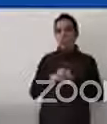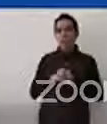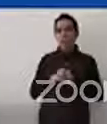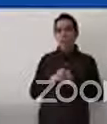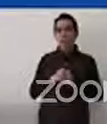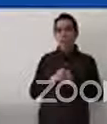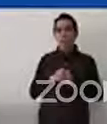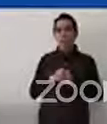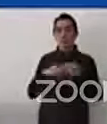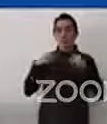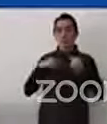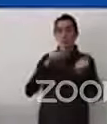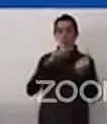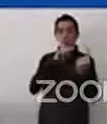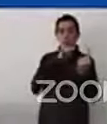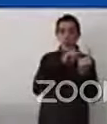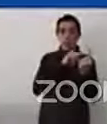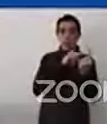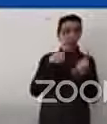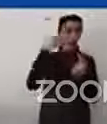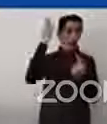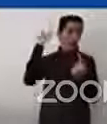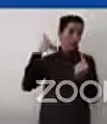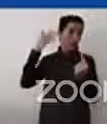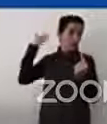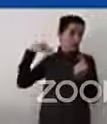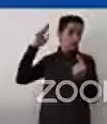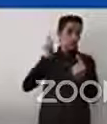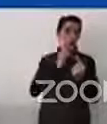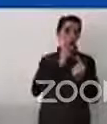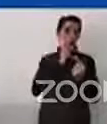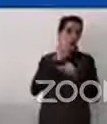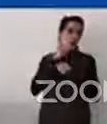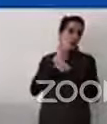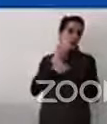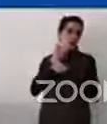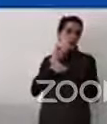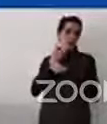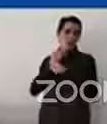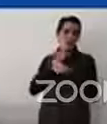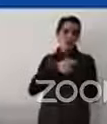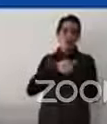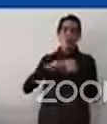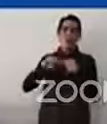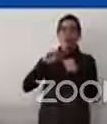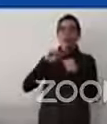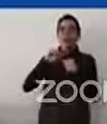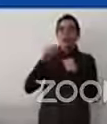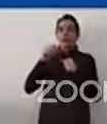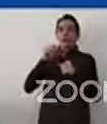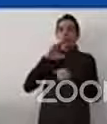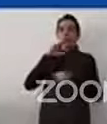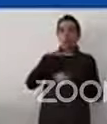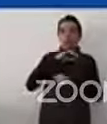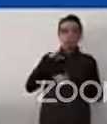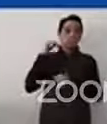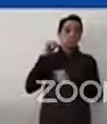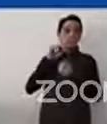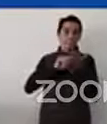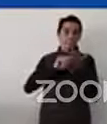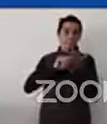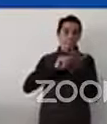vulnerable, pero en realidad la vulnerabilidad la genera una situación, que es una situación histórica de